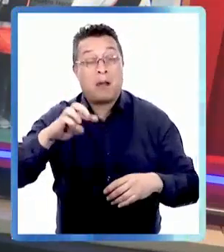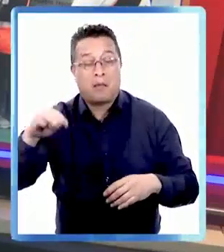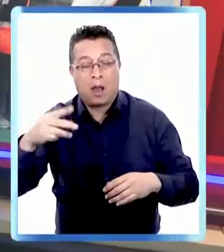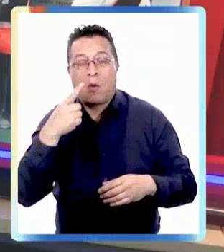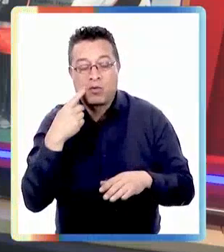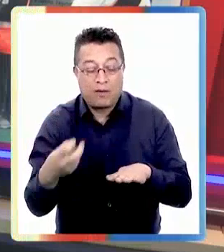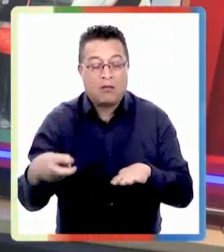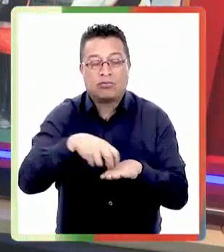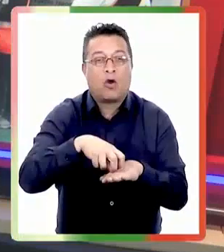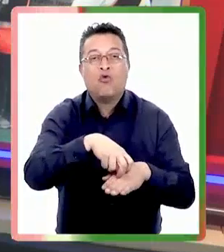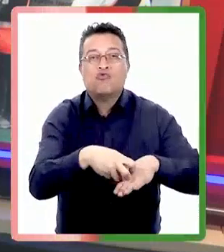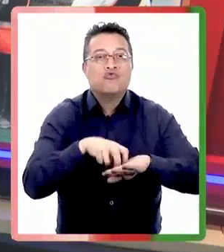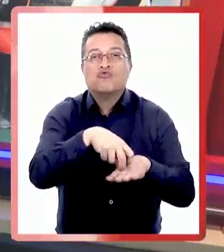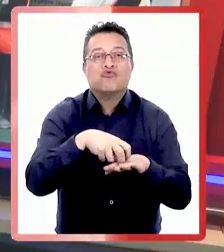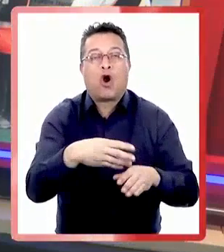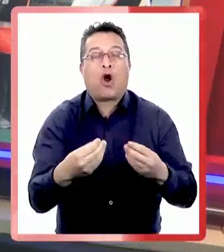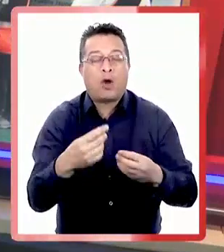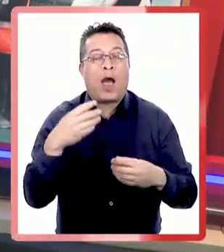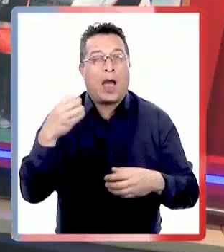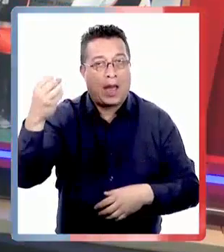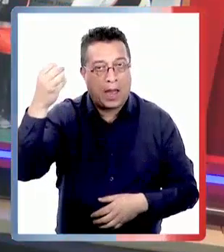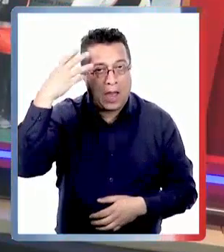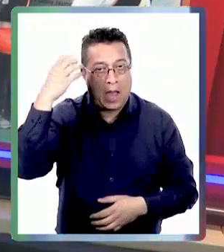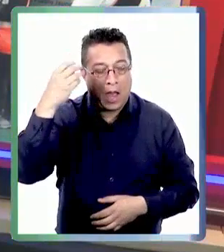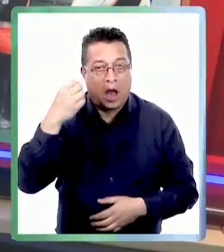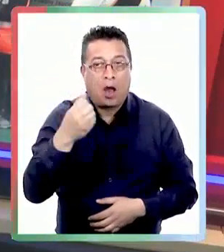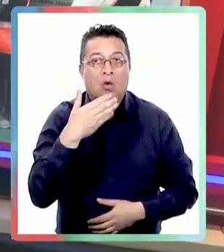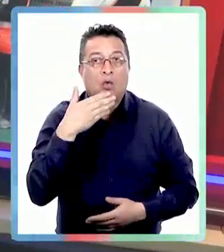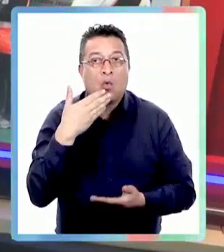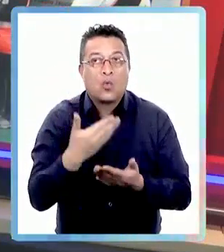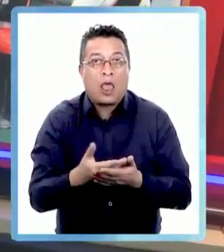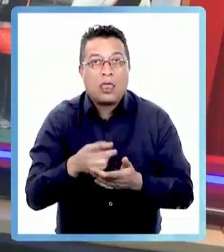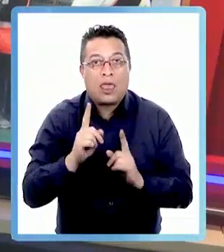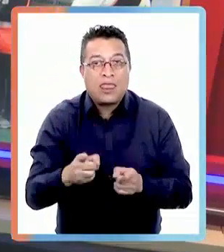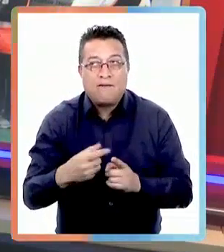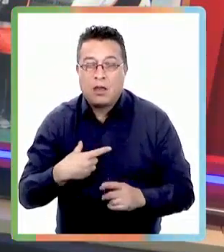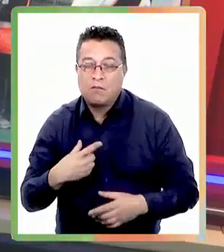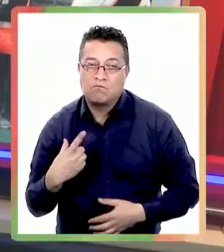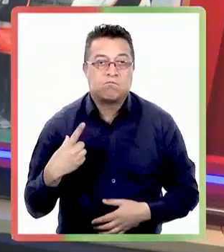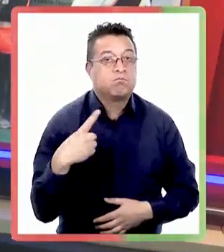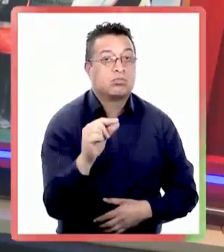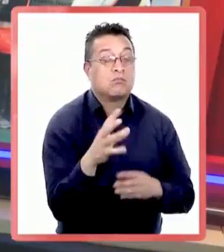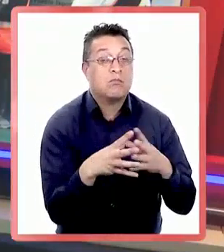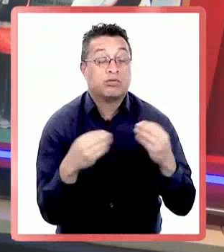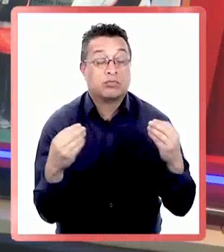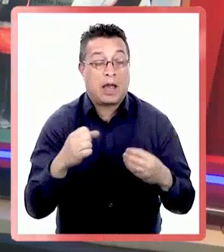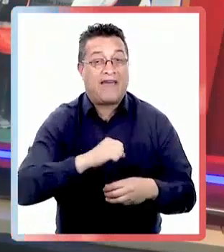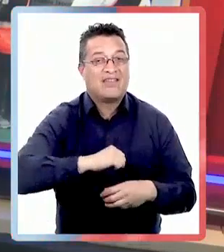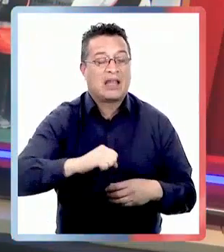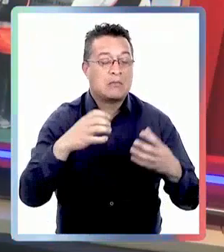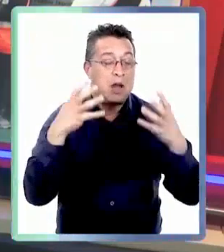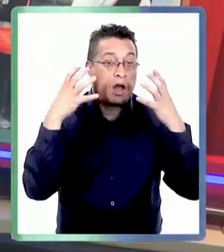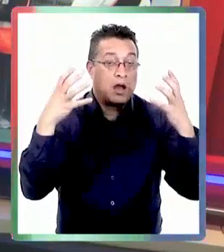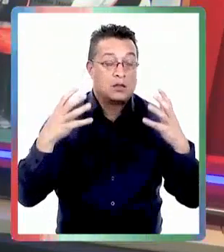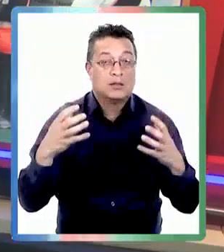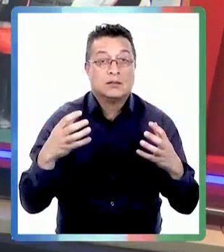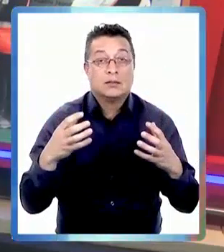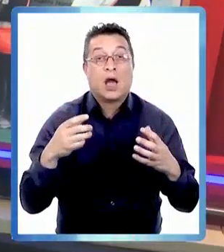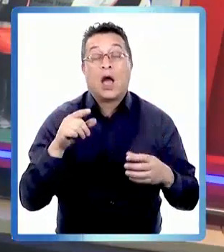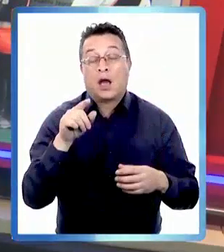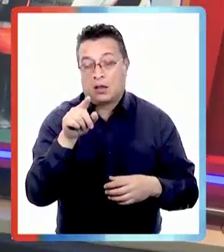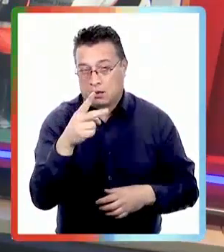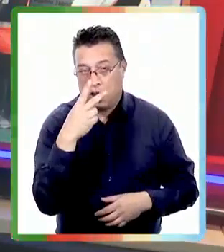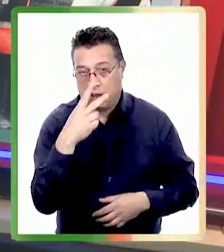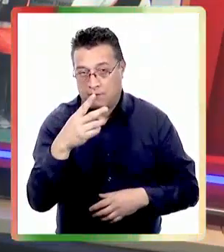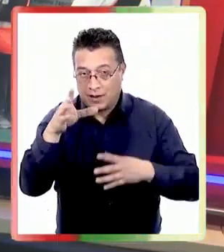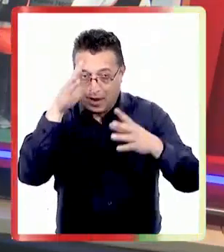tipos de movimientos telúricos y el objetivo es educar sobre cuándo realizar una evacuación preventiva para evitar tragedias y Iquique TV